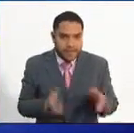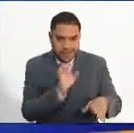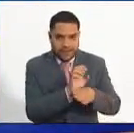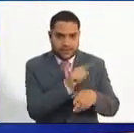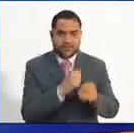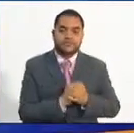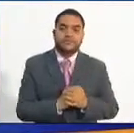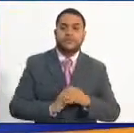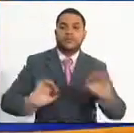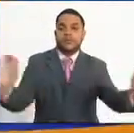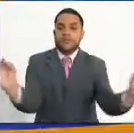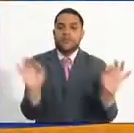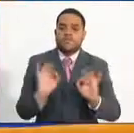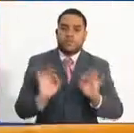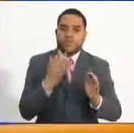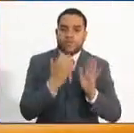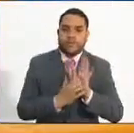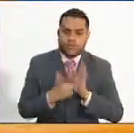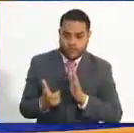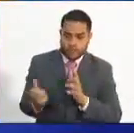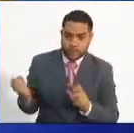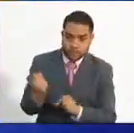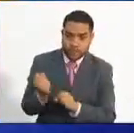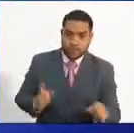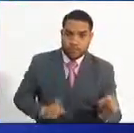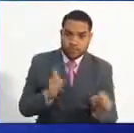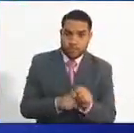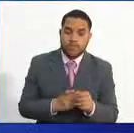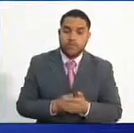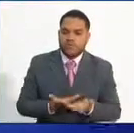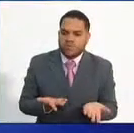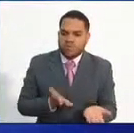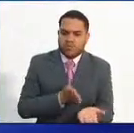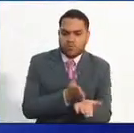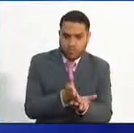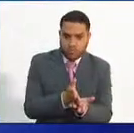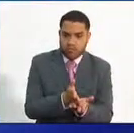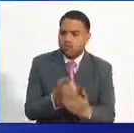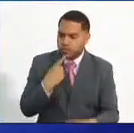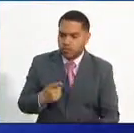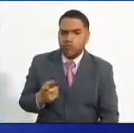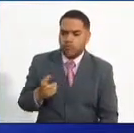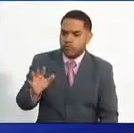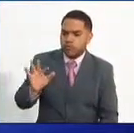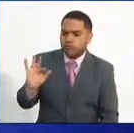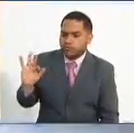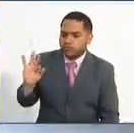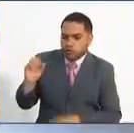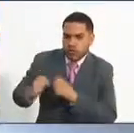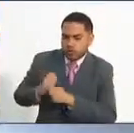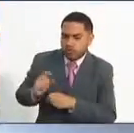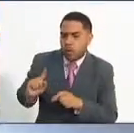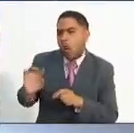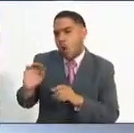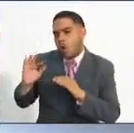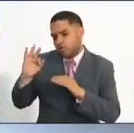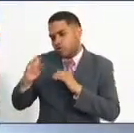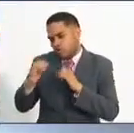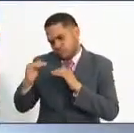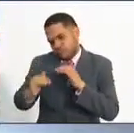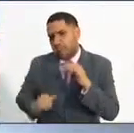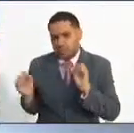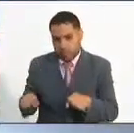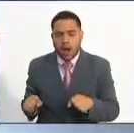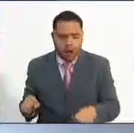ofrecido en la oferta pública de empleo de carrera pide esos tres años o menos, pues perfectamente puede